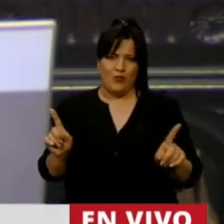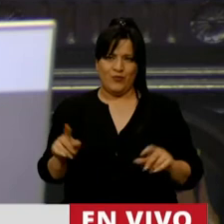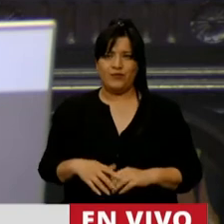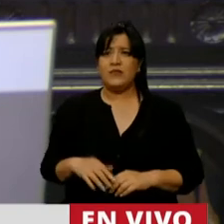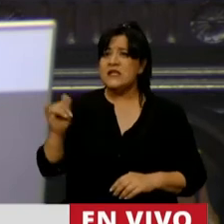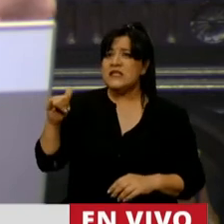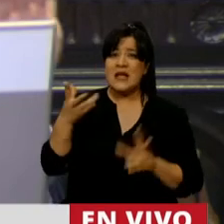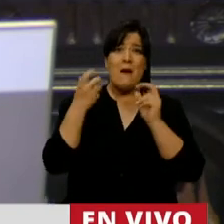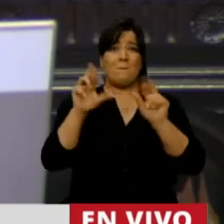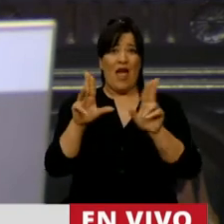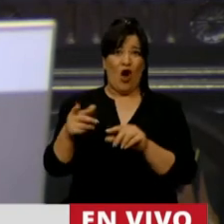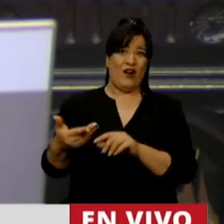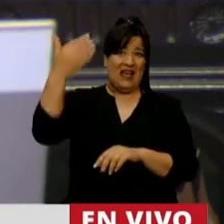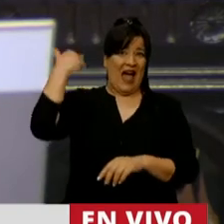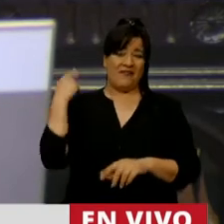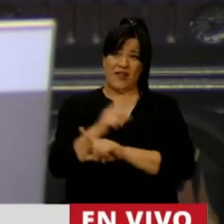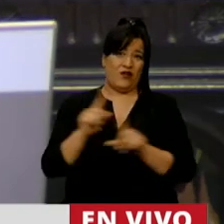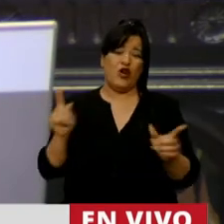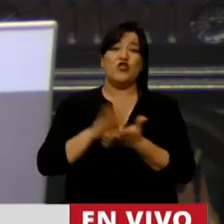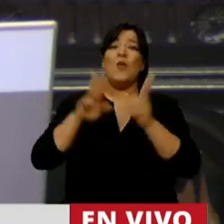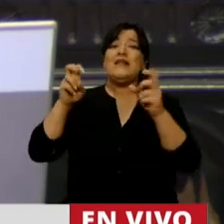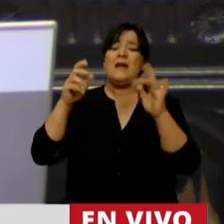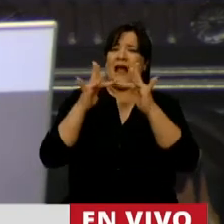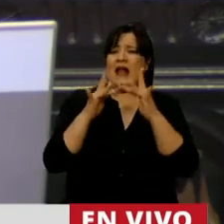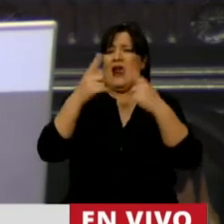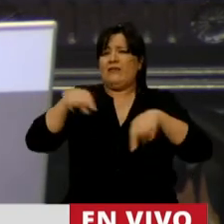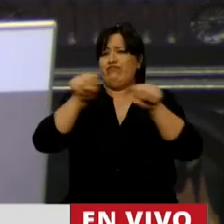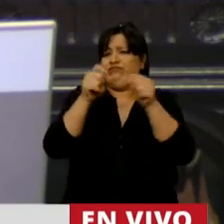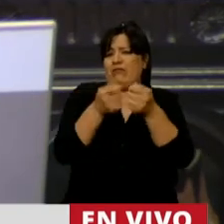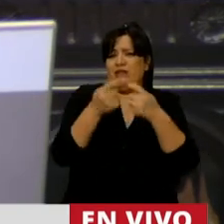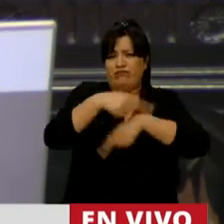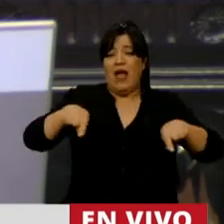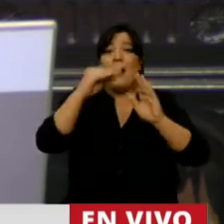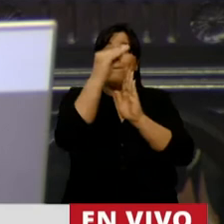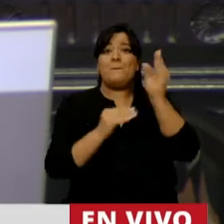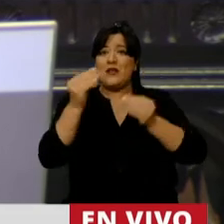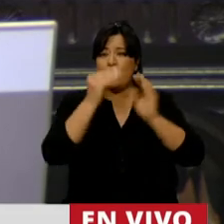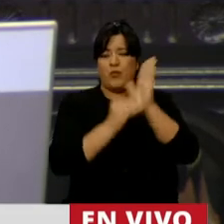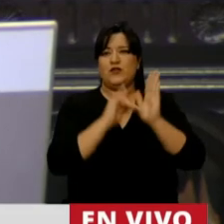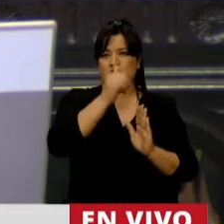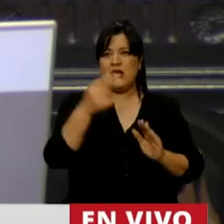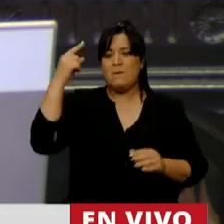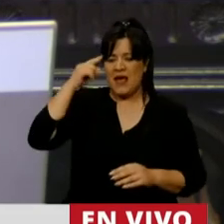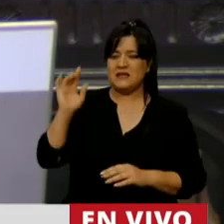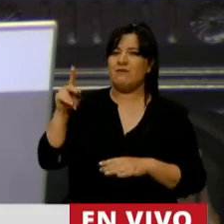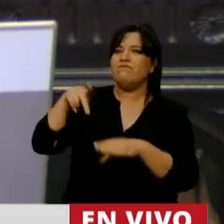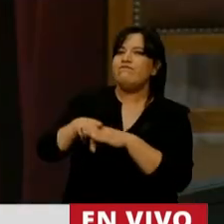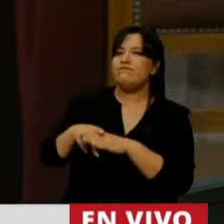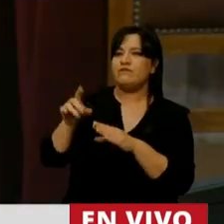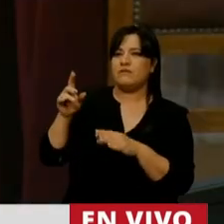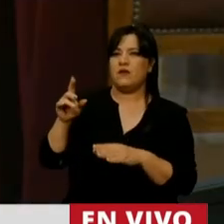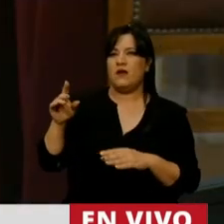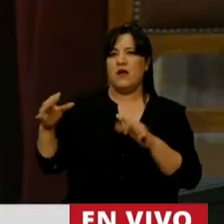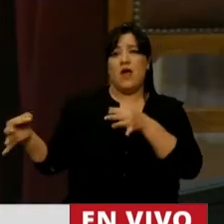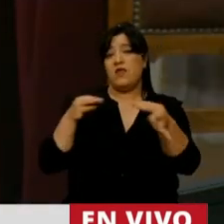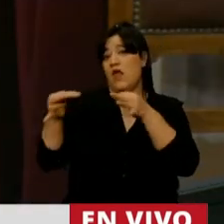sí, sí, peor de lo que estábamos con las comunicaciones no vamos a estar. Así que este presupuesto sí que está pensando en eso. Diputado, no dialogue. Diputado,